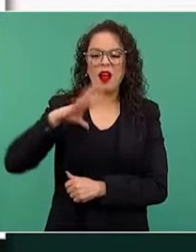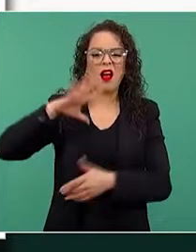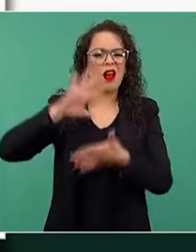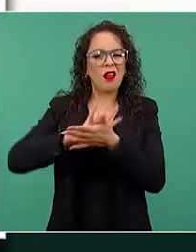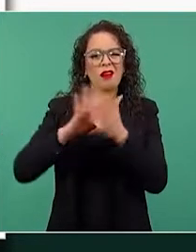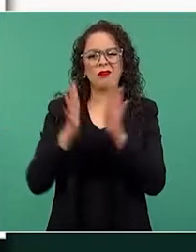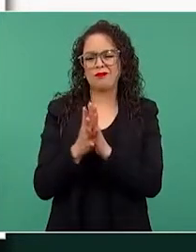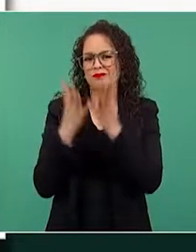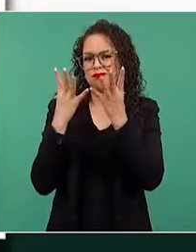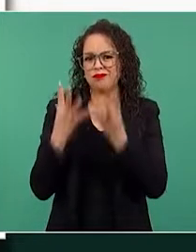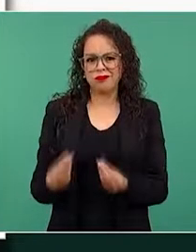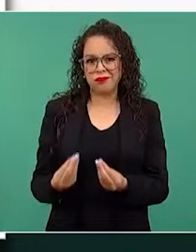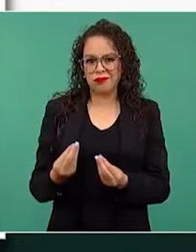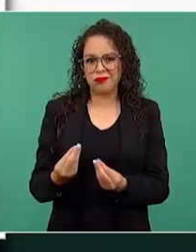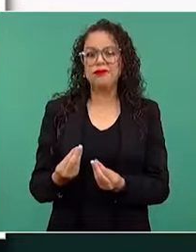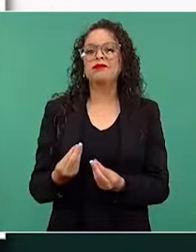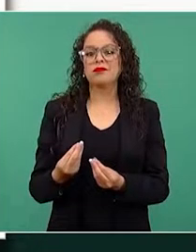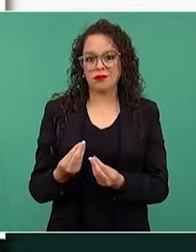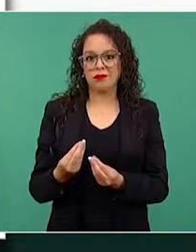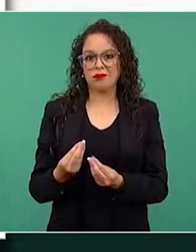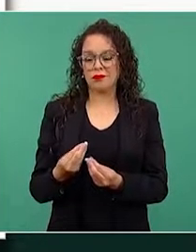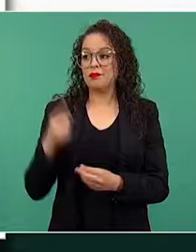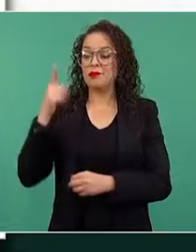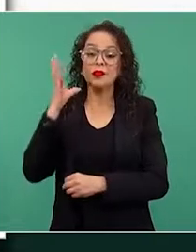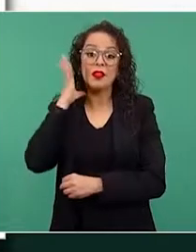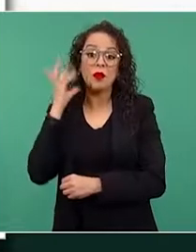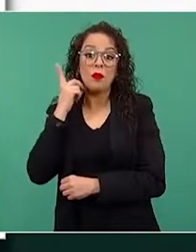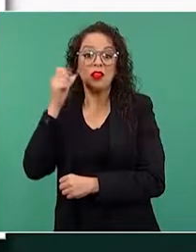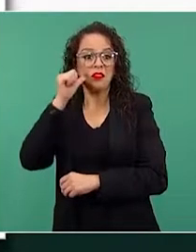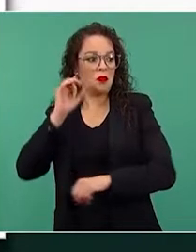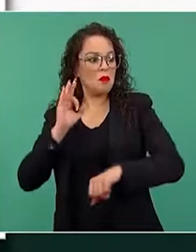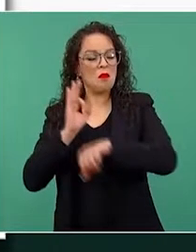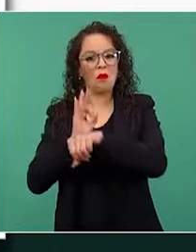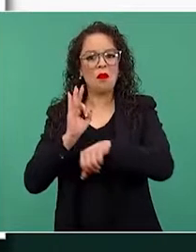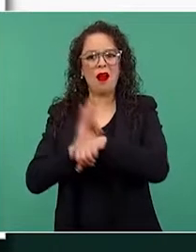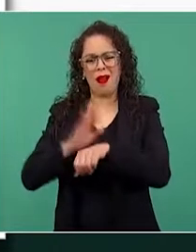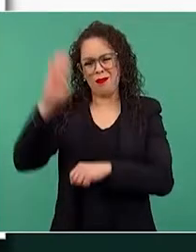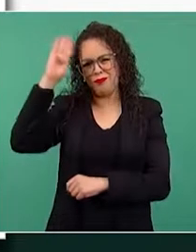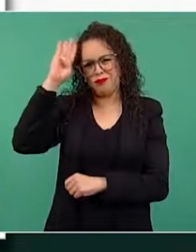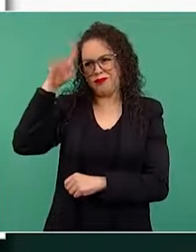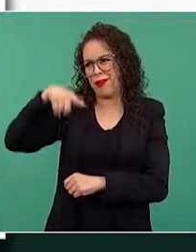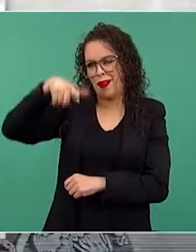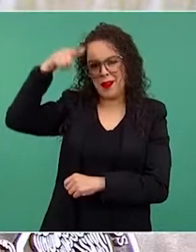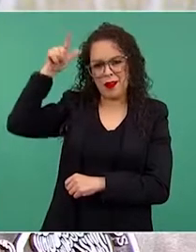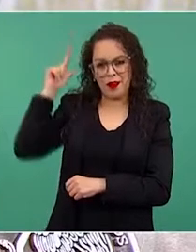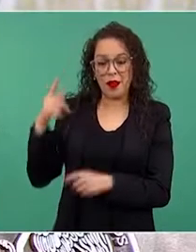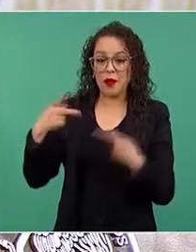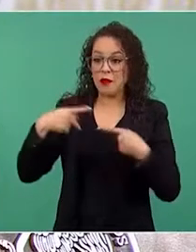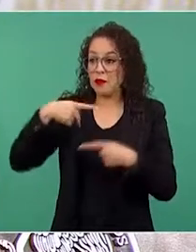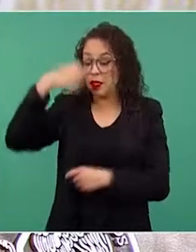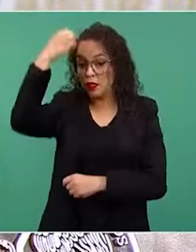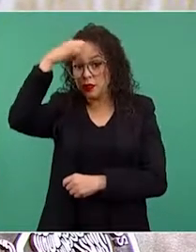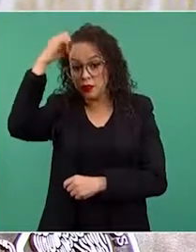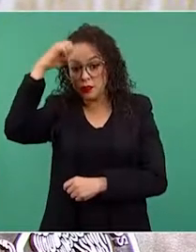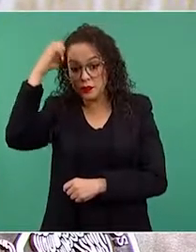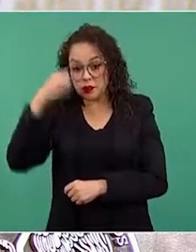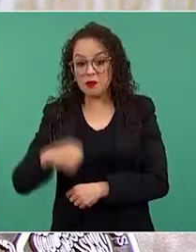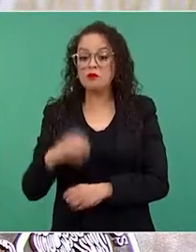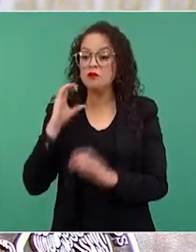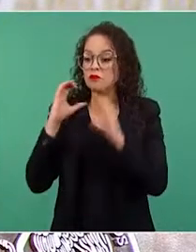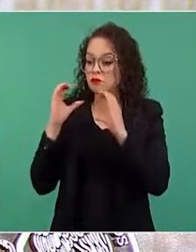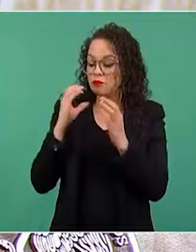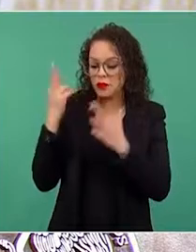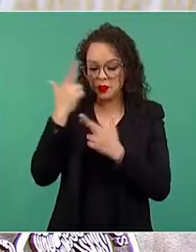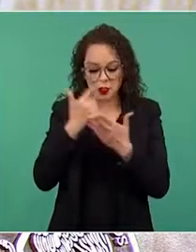legisladores que avalan sus locuras, los gobernadores que se pliegan, los expertos, analistas, comunicadores e